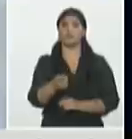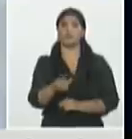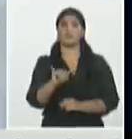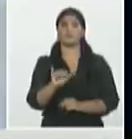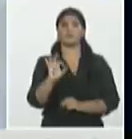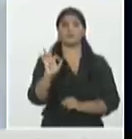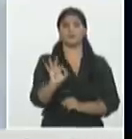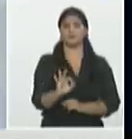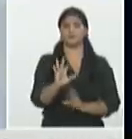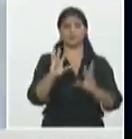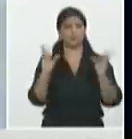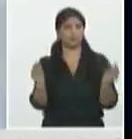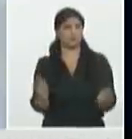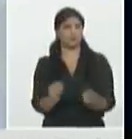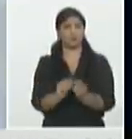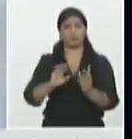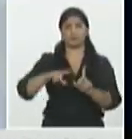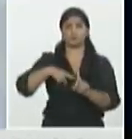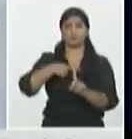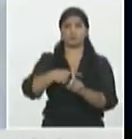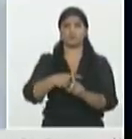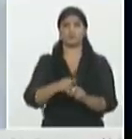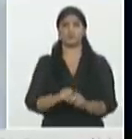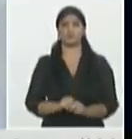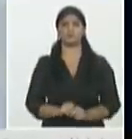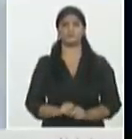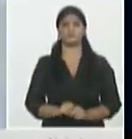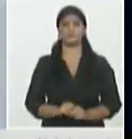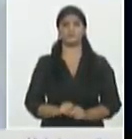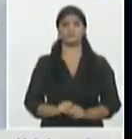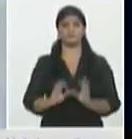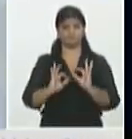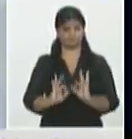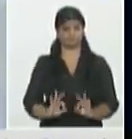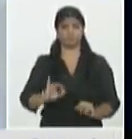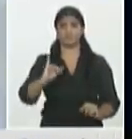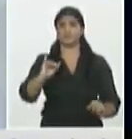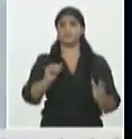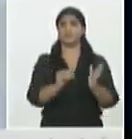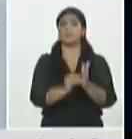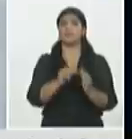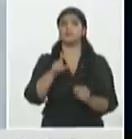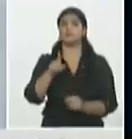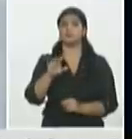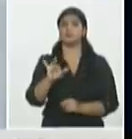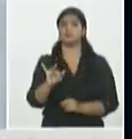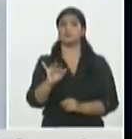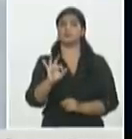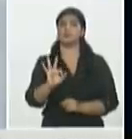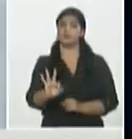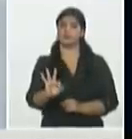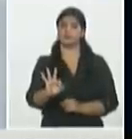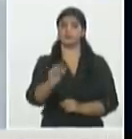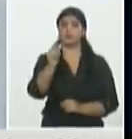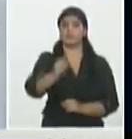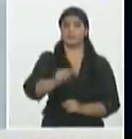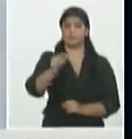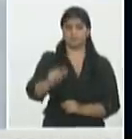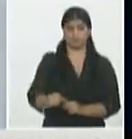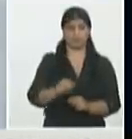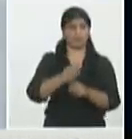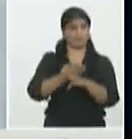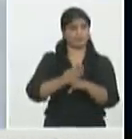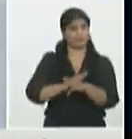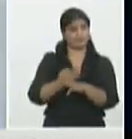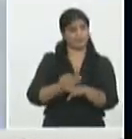de todos los diagnosticados 6.178 pacientes cifras elevadas